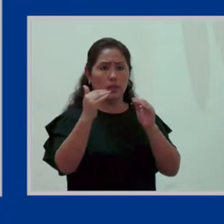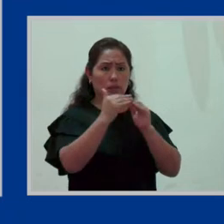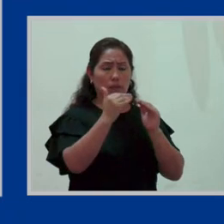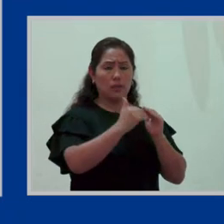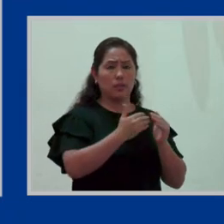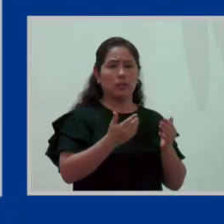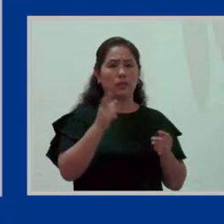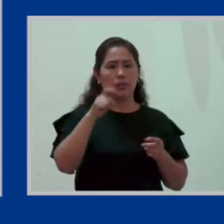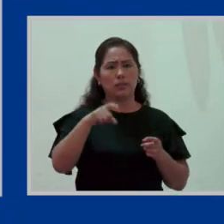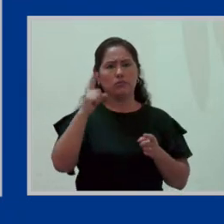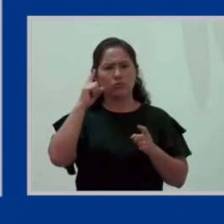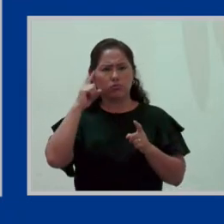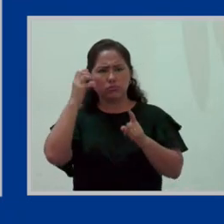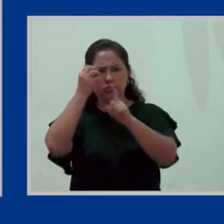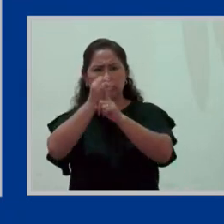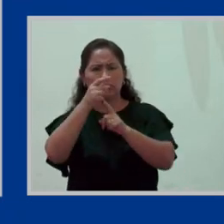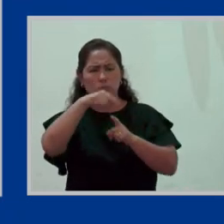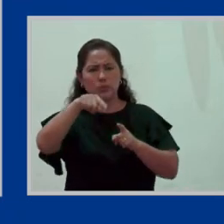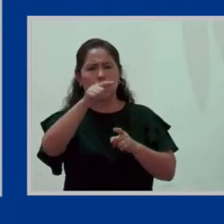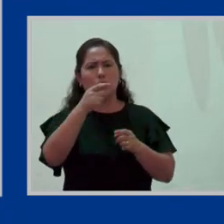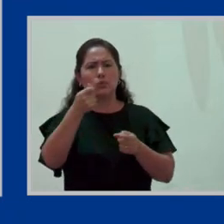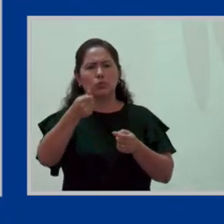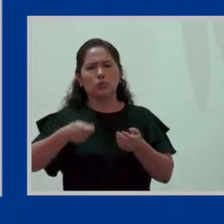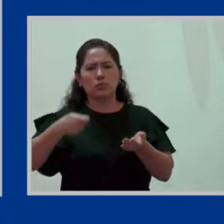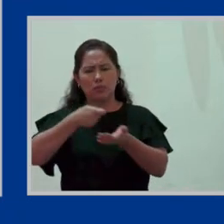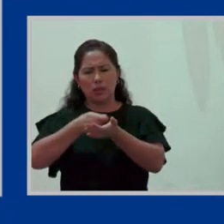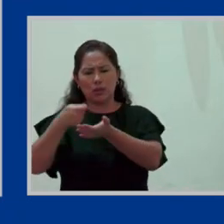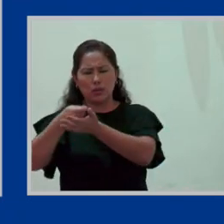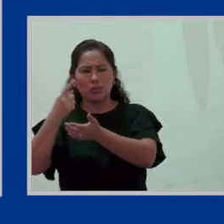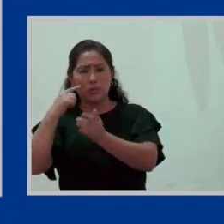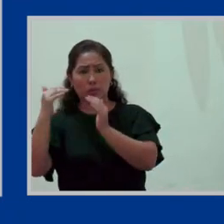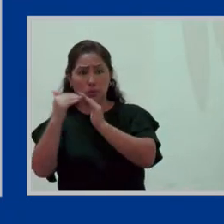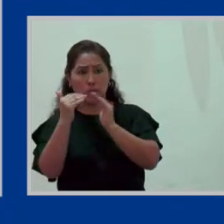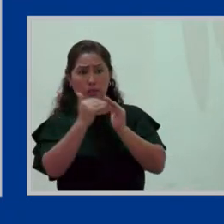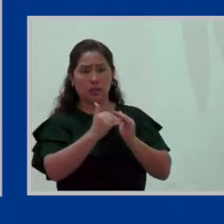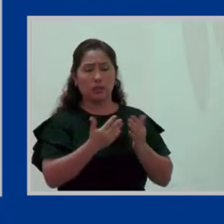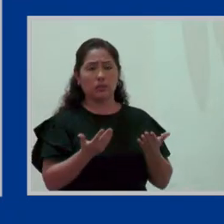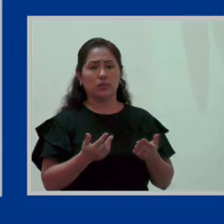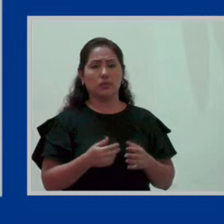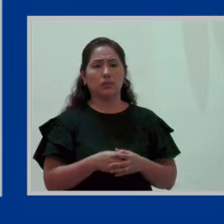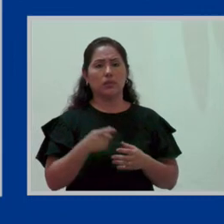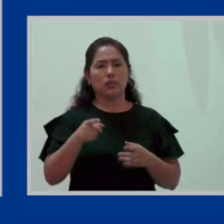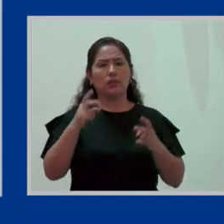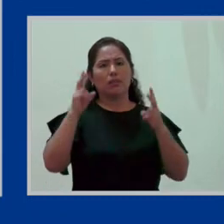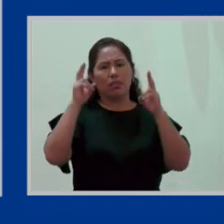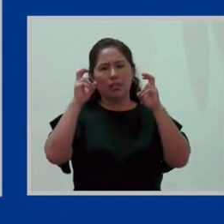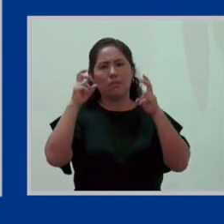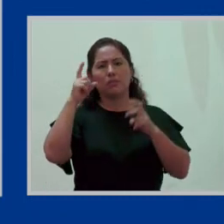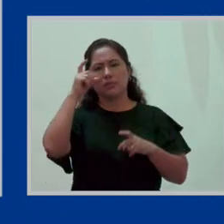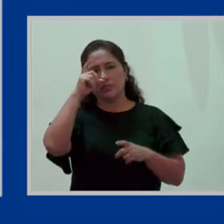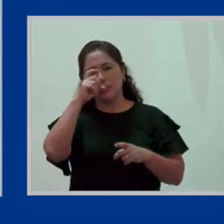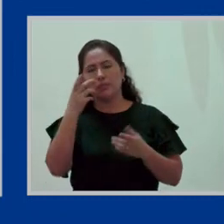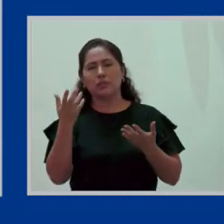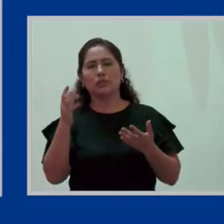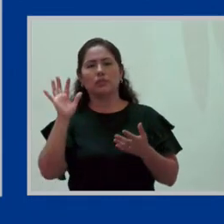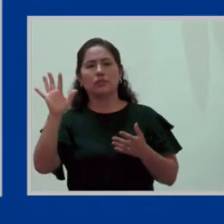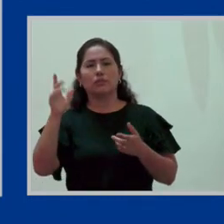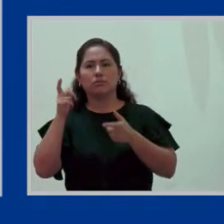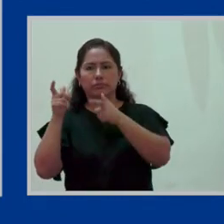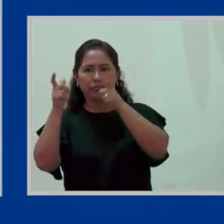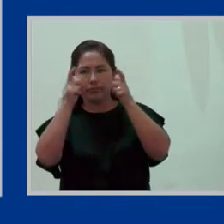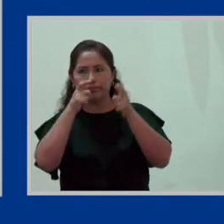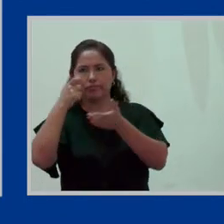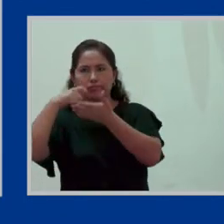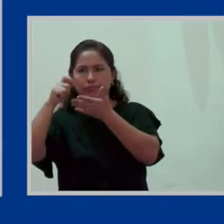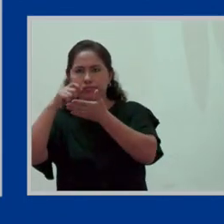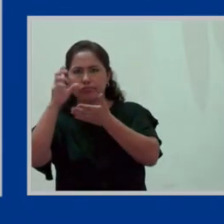objetivizar las remuneraciones. Pero sin duda es un tema sensible, la fiscalización, la zona fila en esto, pues